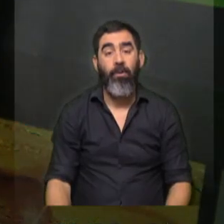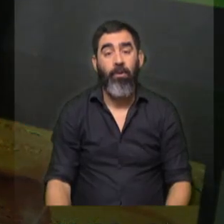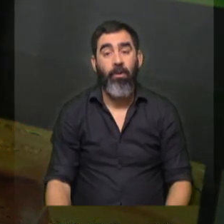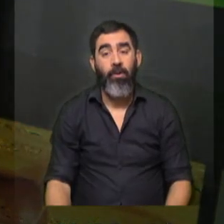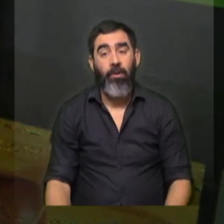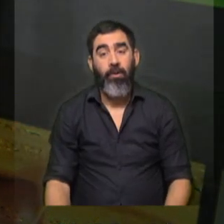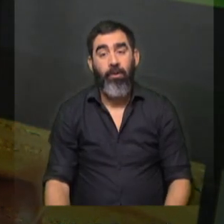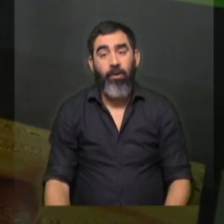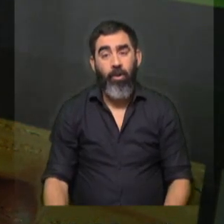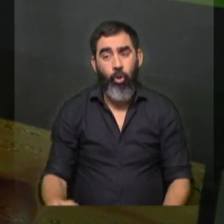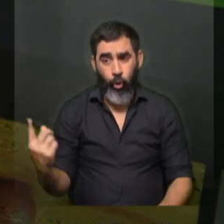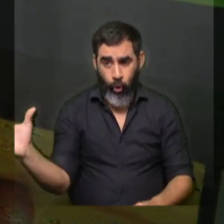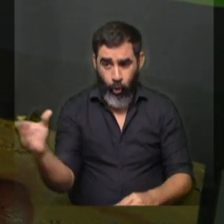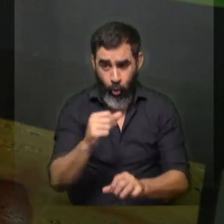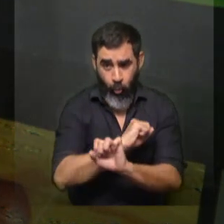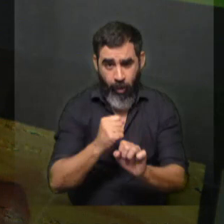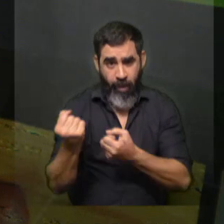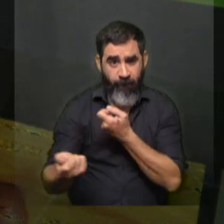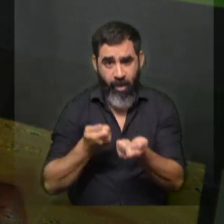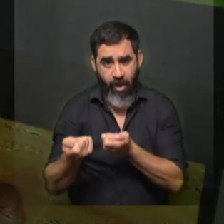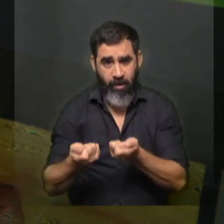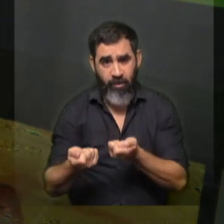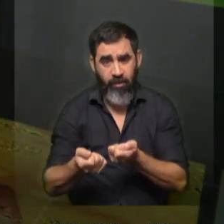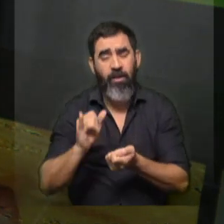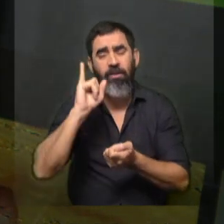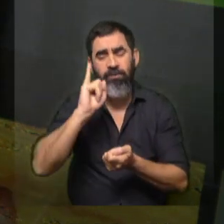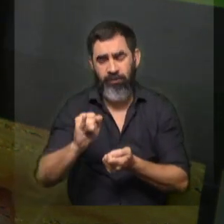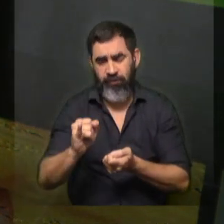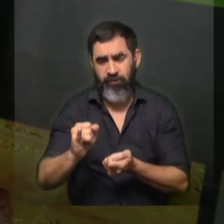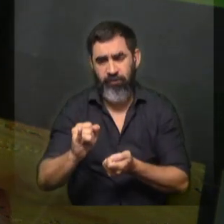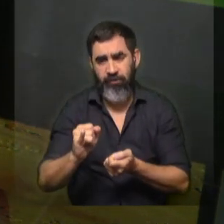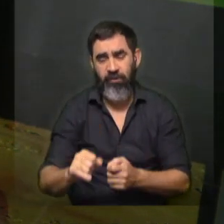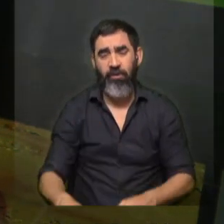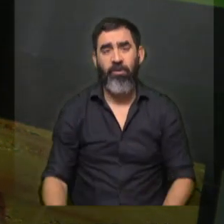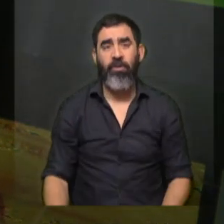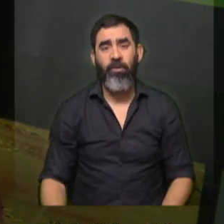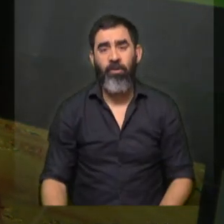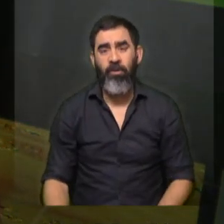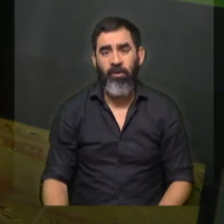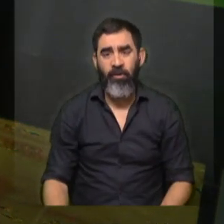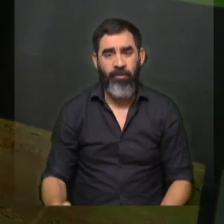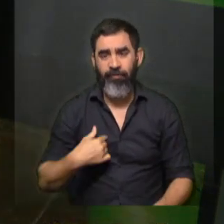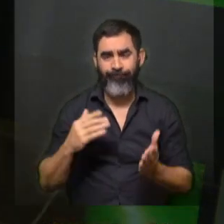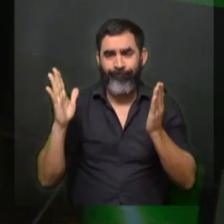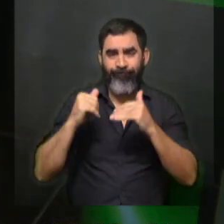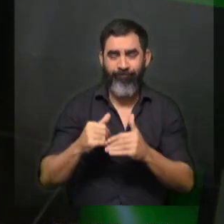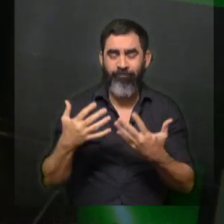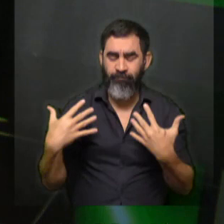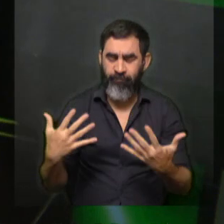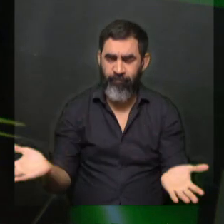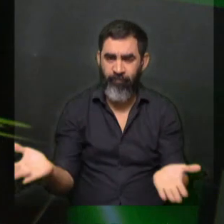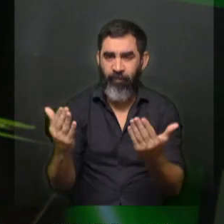Muy bien. ¿Todos podemos bailar, Eduardo Cabo? Sí, ellas lo dicen, pero con absoluta certeza. ¿En serio? Así es. Yo no puedo. Anímese,